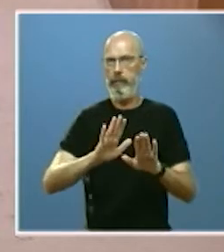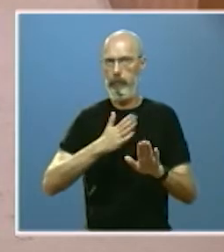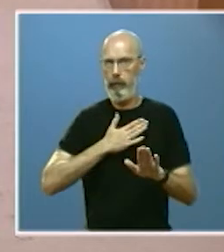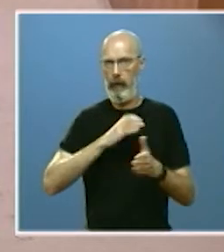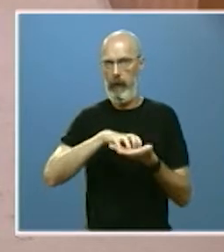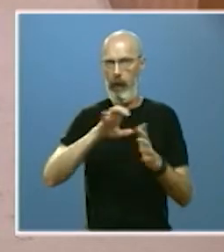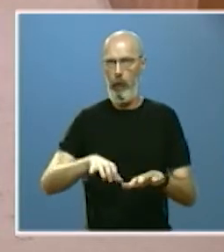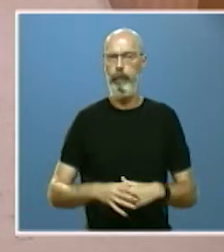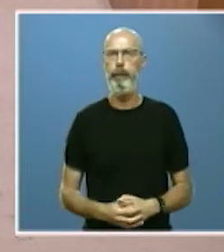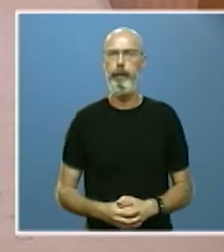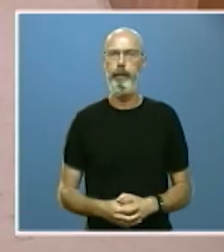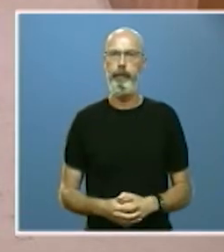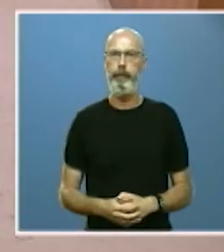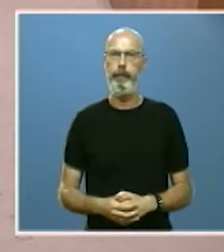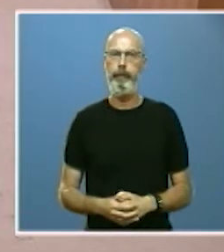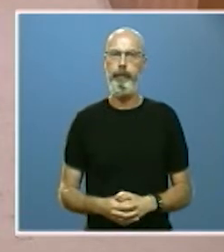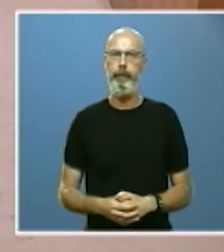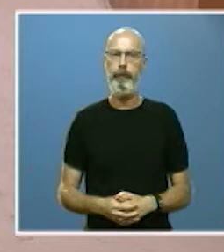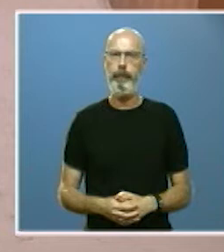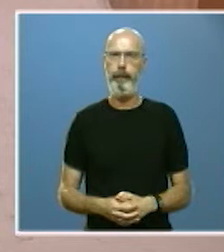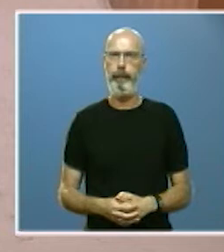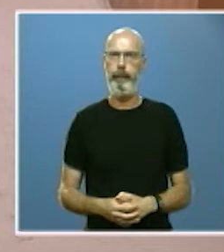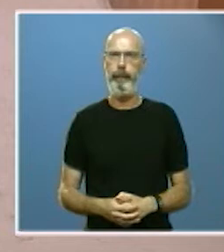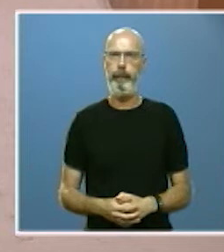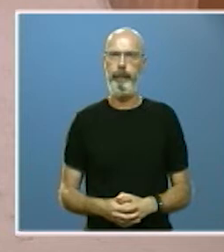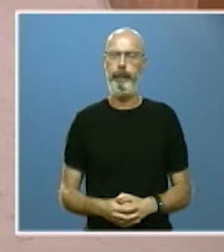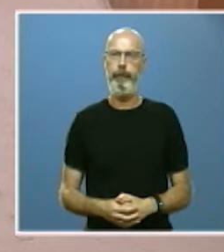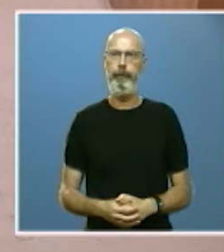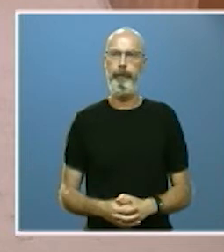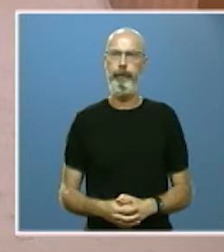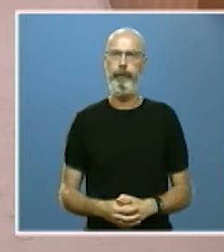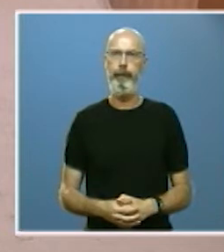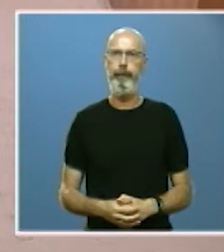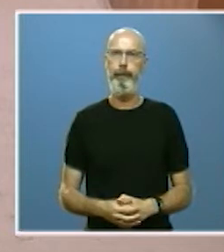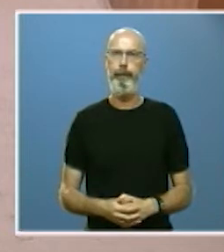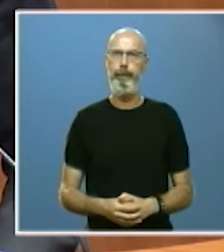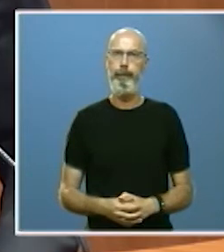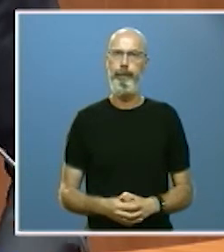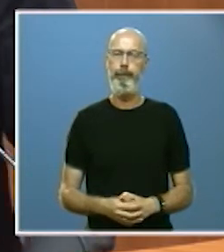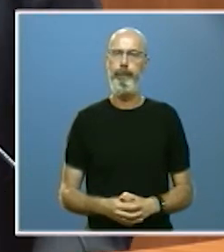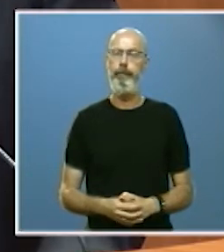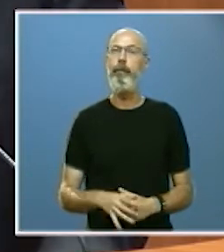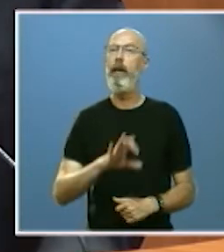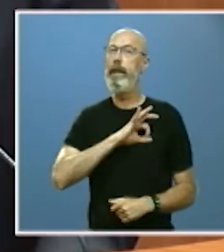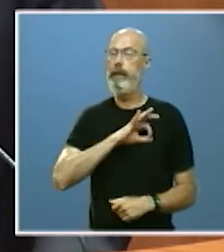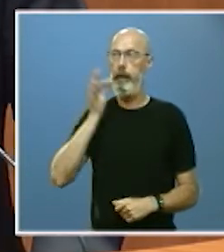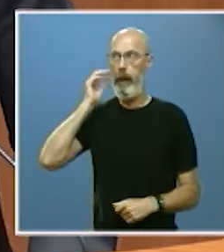presidente